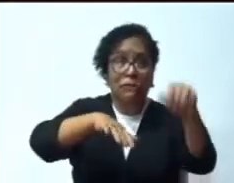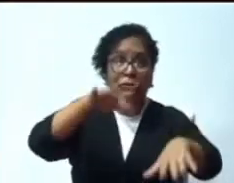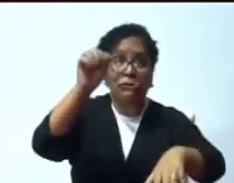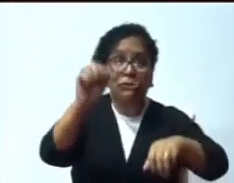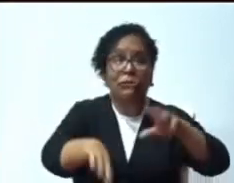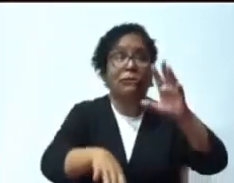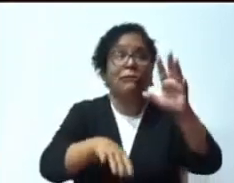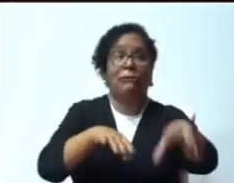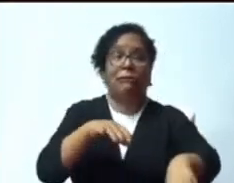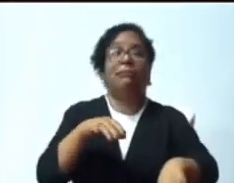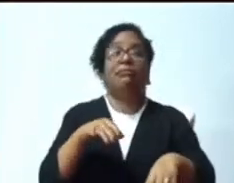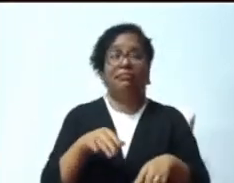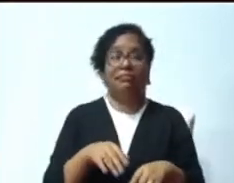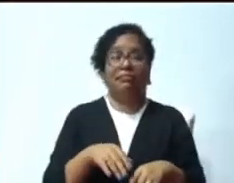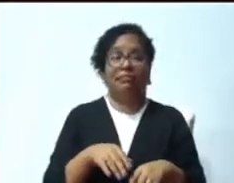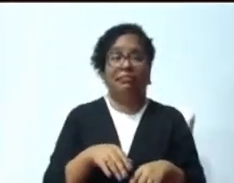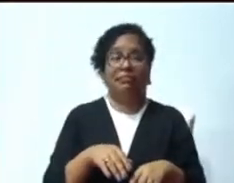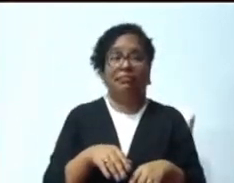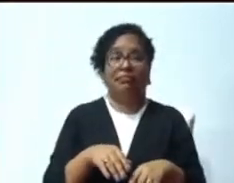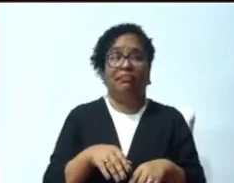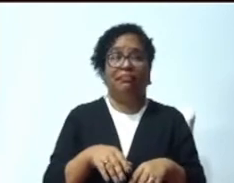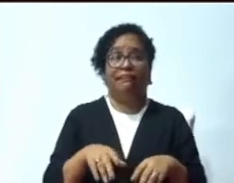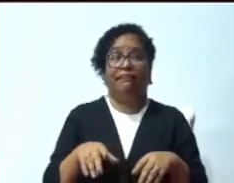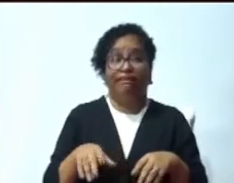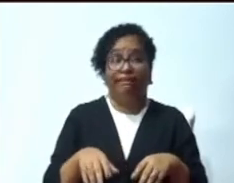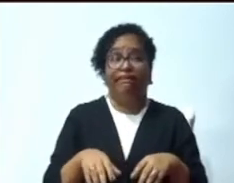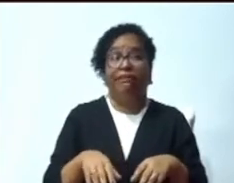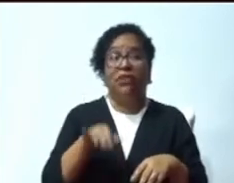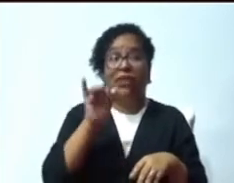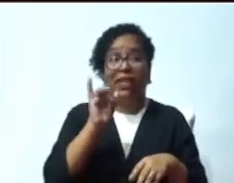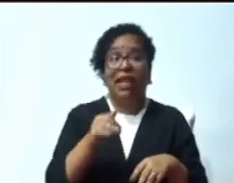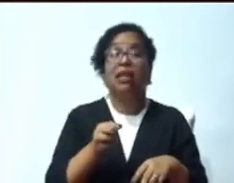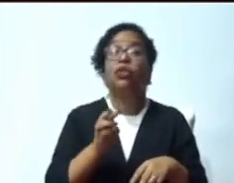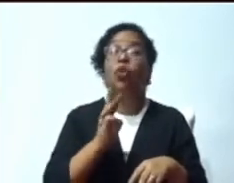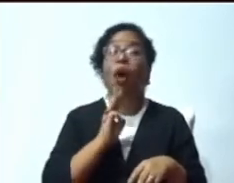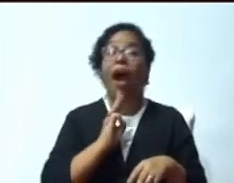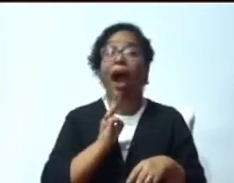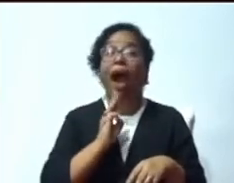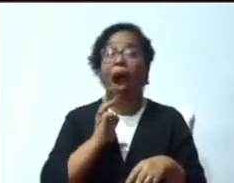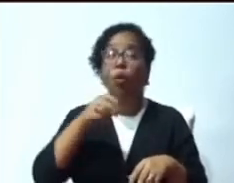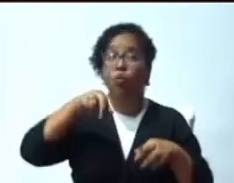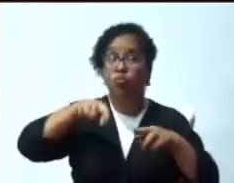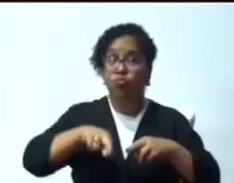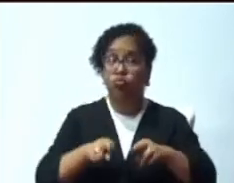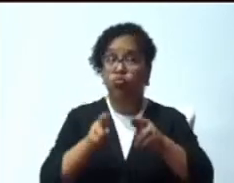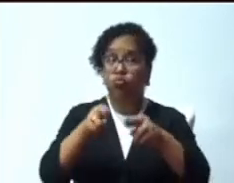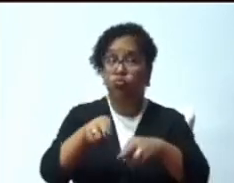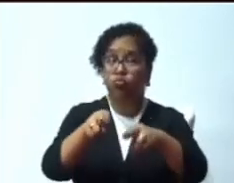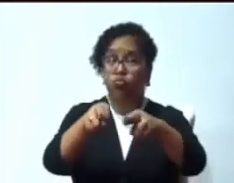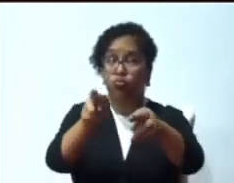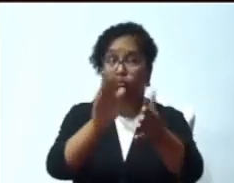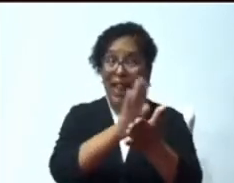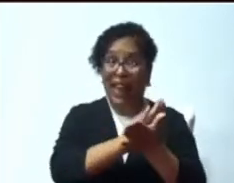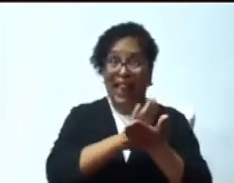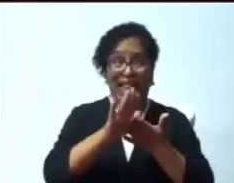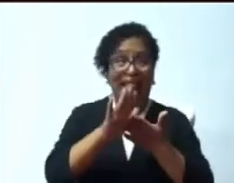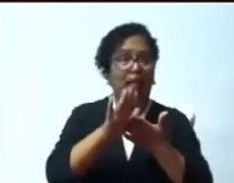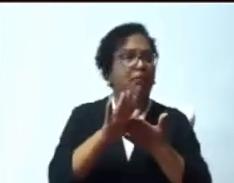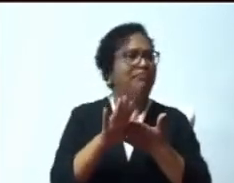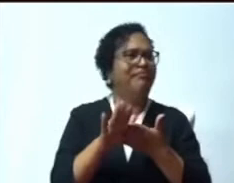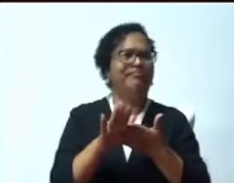alterando la calidad acuífera y medioambiental, así como